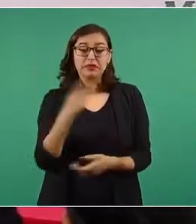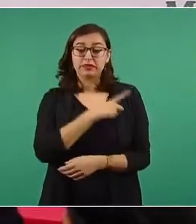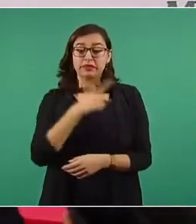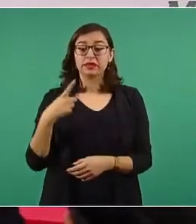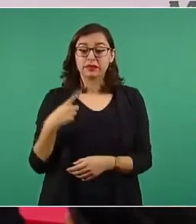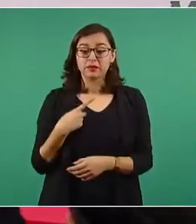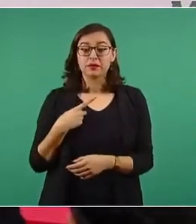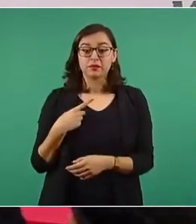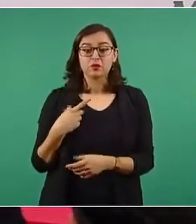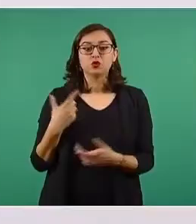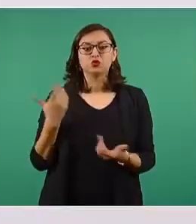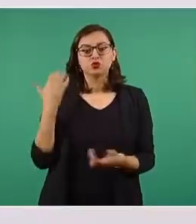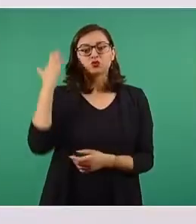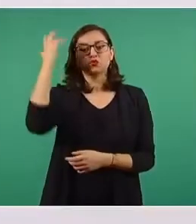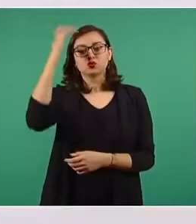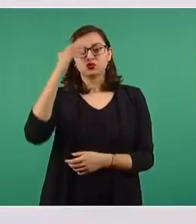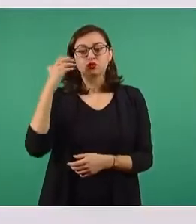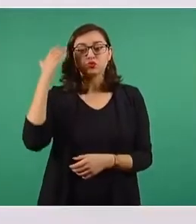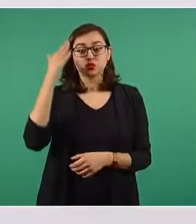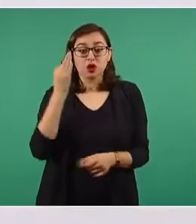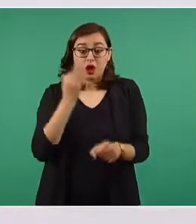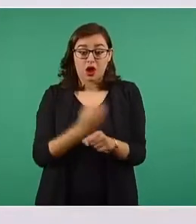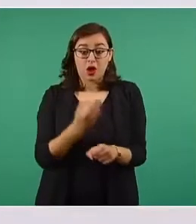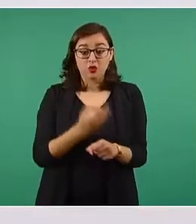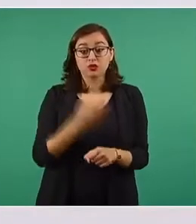transformación que estamos aplicando